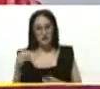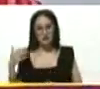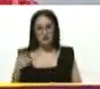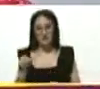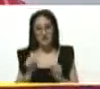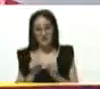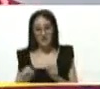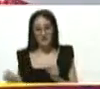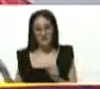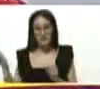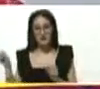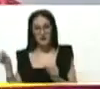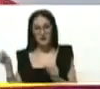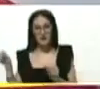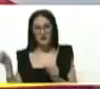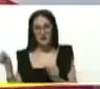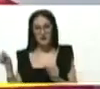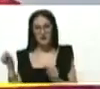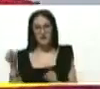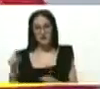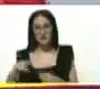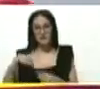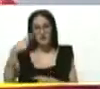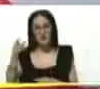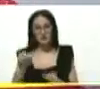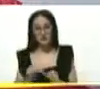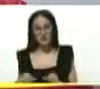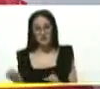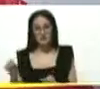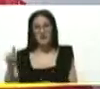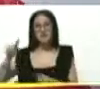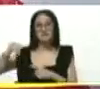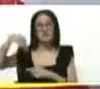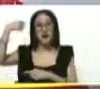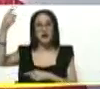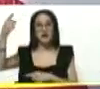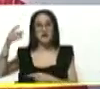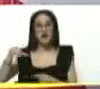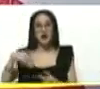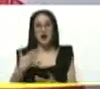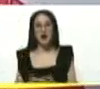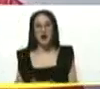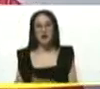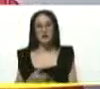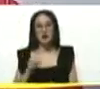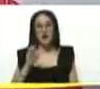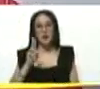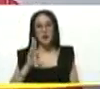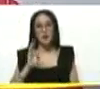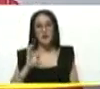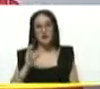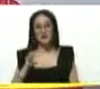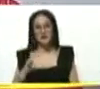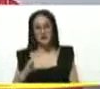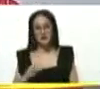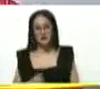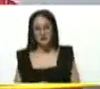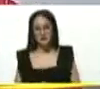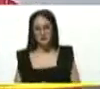este fin de semana. Lo que va a ser este próximo fin de semana y el que viene arriba hasta ir a las UEC. Creo que